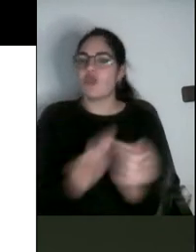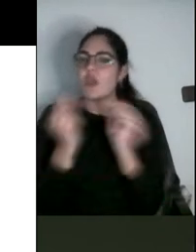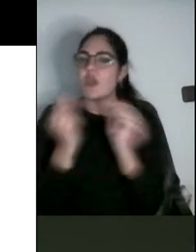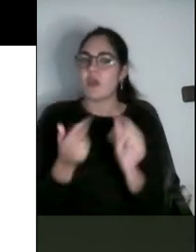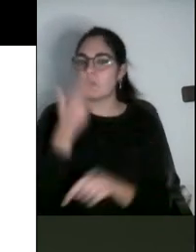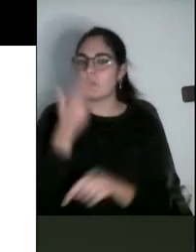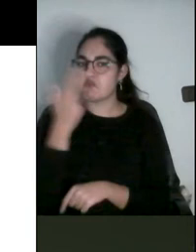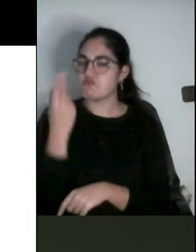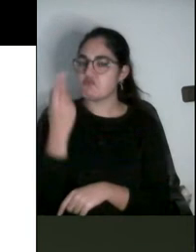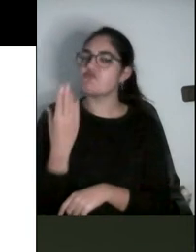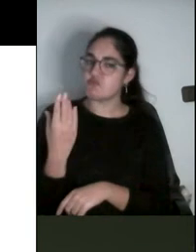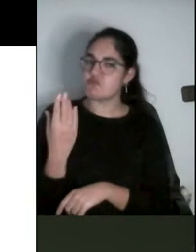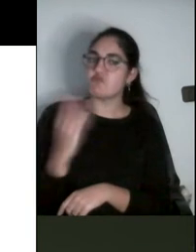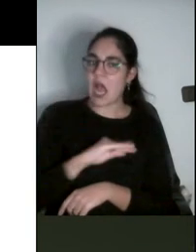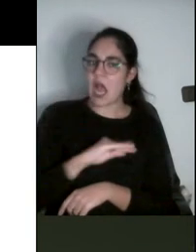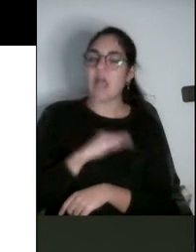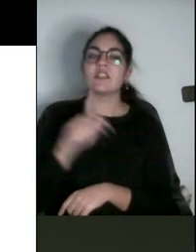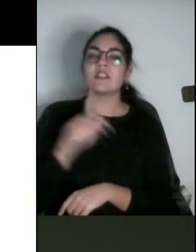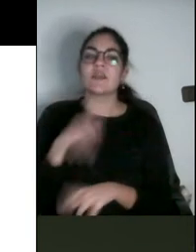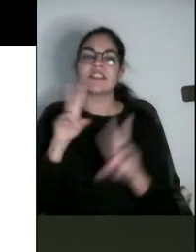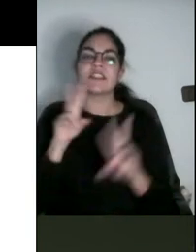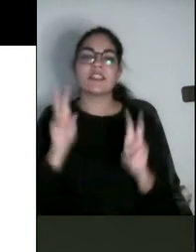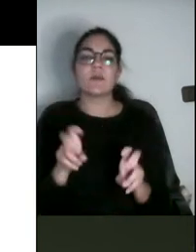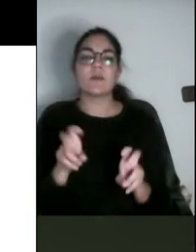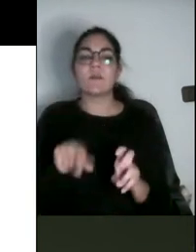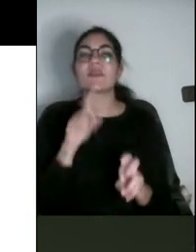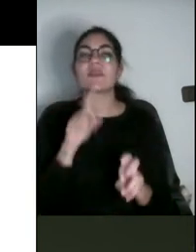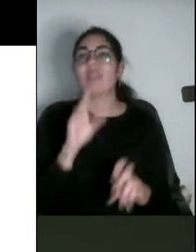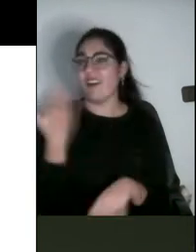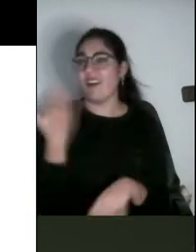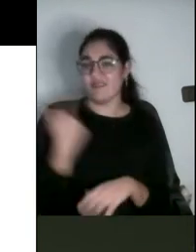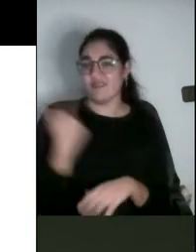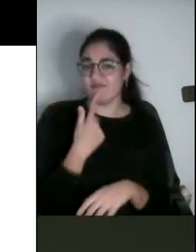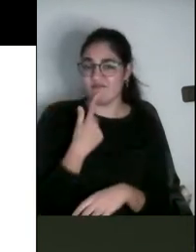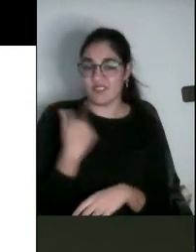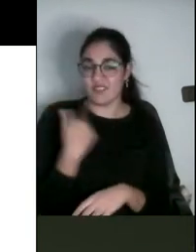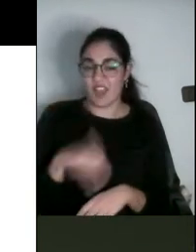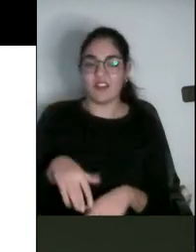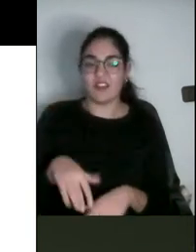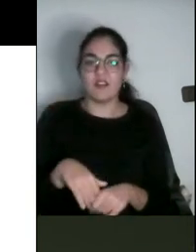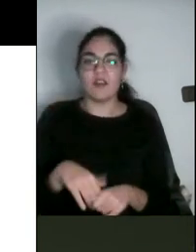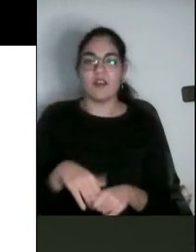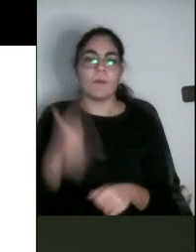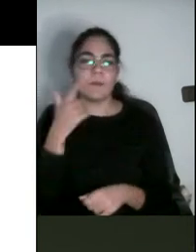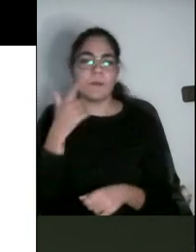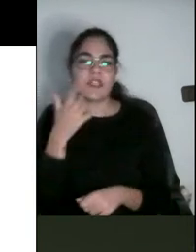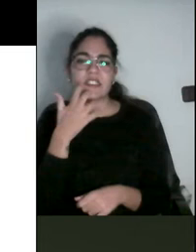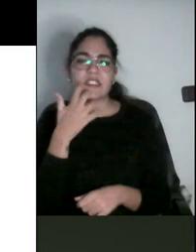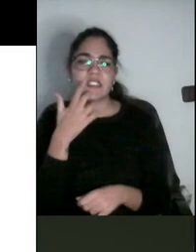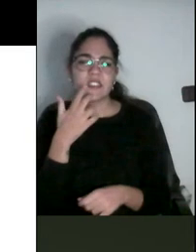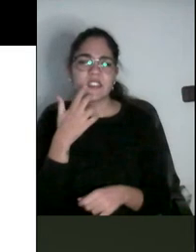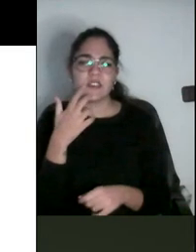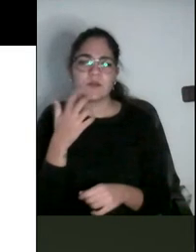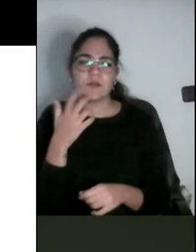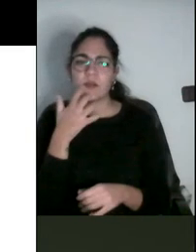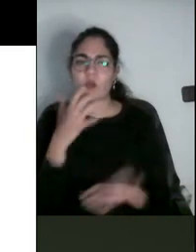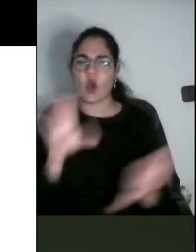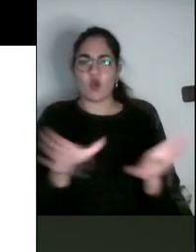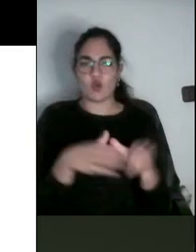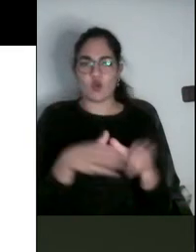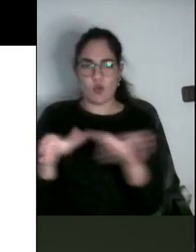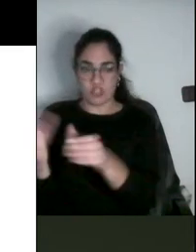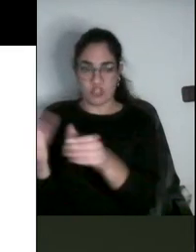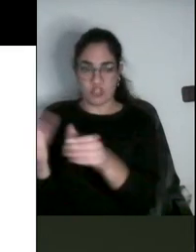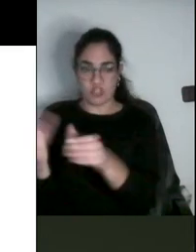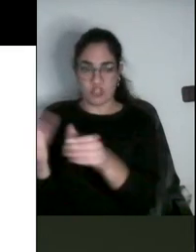relación, sobre, como decía antes, si era preciso intervenir en la configuración de los grupos para que no se